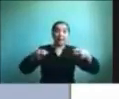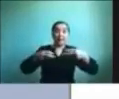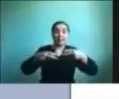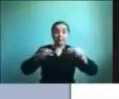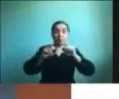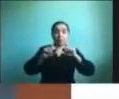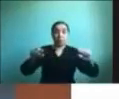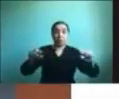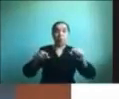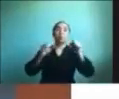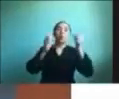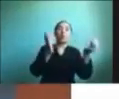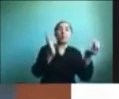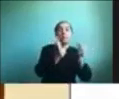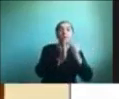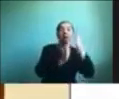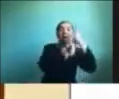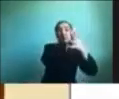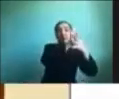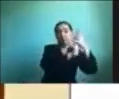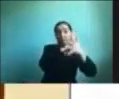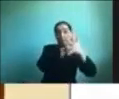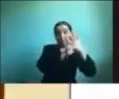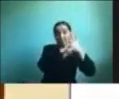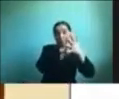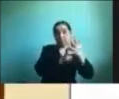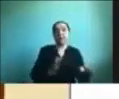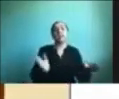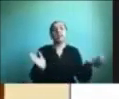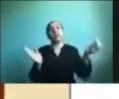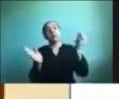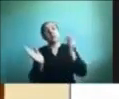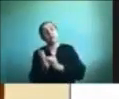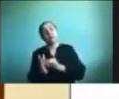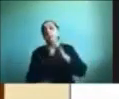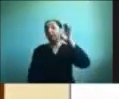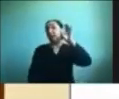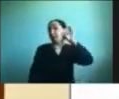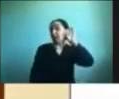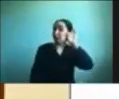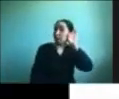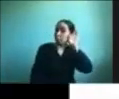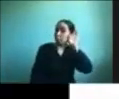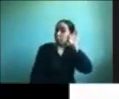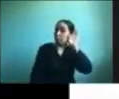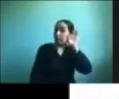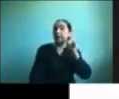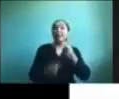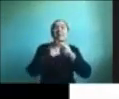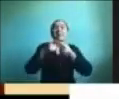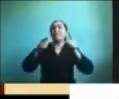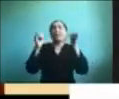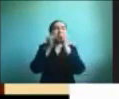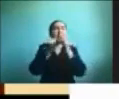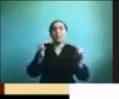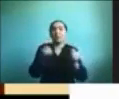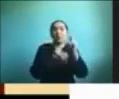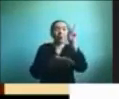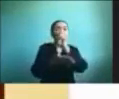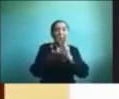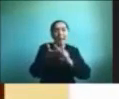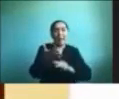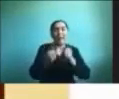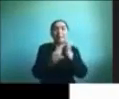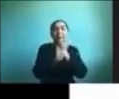intérprete el audio entonces tiene también versatilidad para poder leer para poder trabajar la comprensión